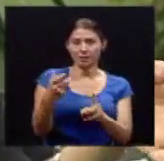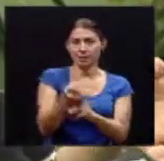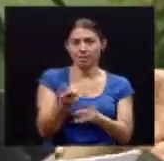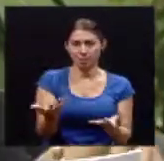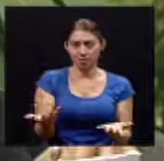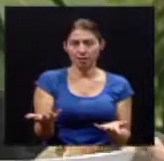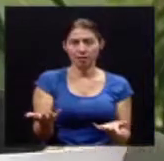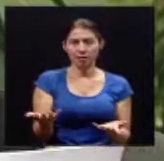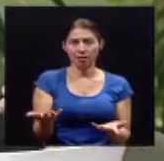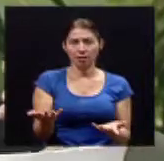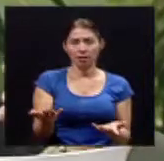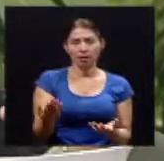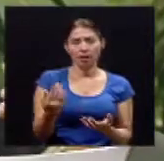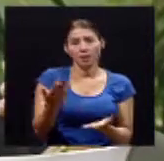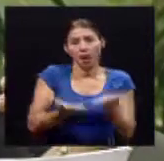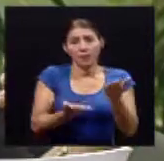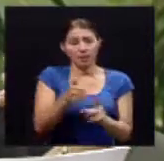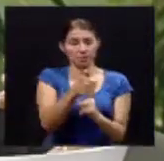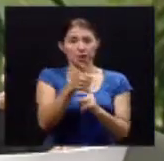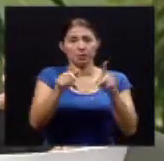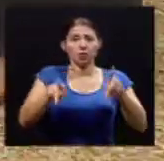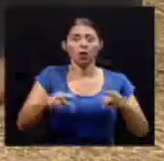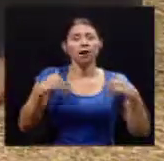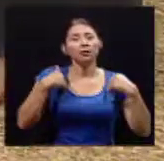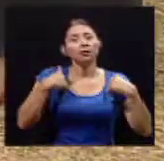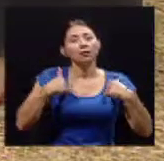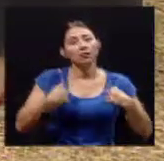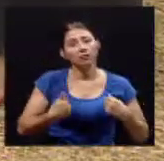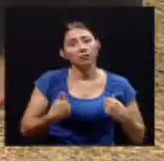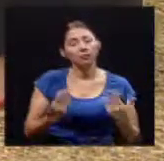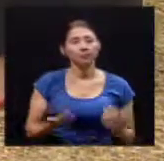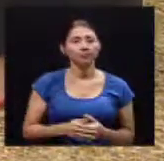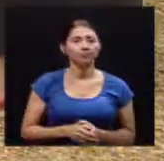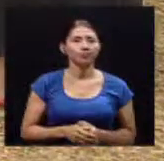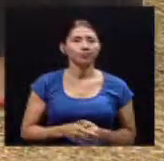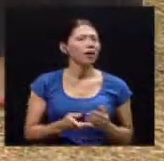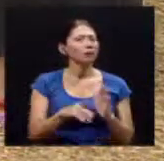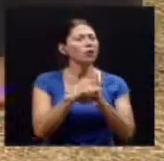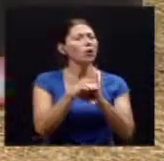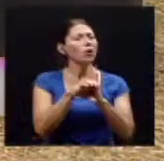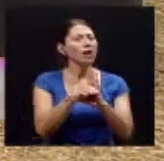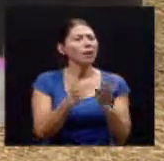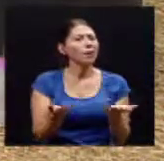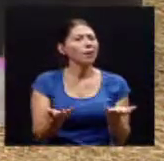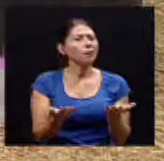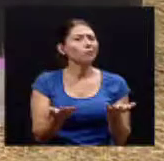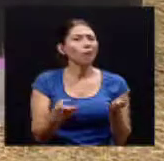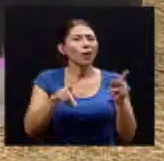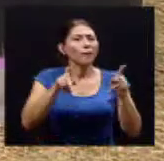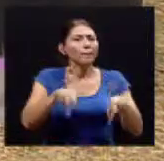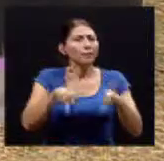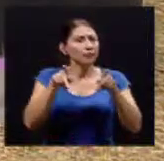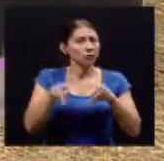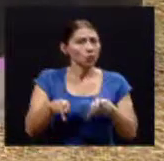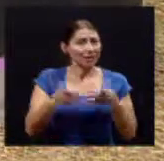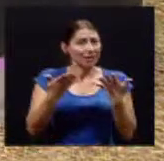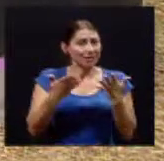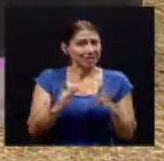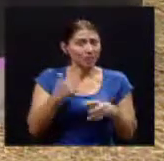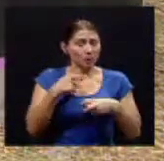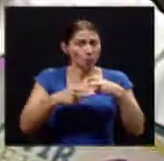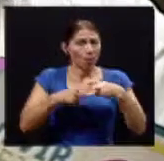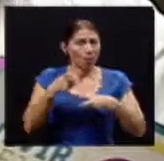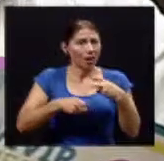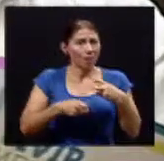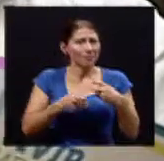fatiga misma ¿qué síntomas por ejemplo podría estar percibiendo una persona como tal para decir bueno ya ahora